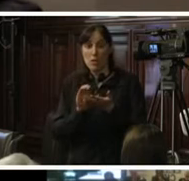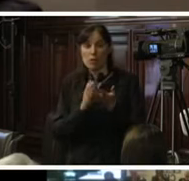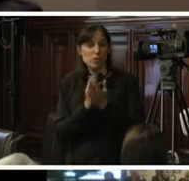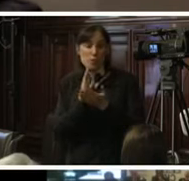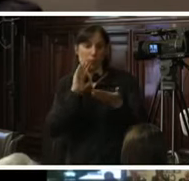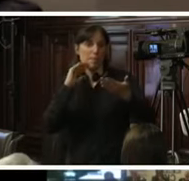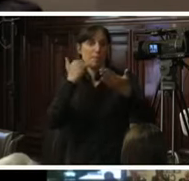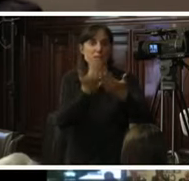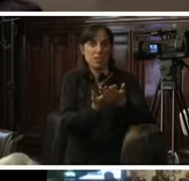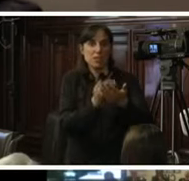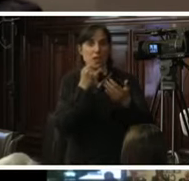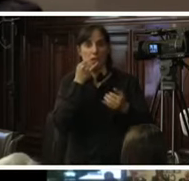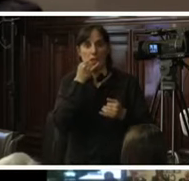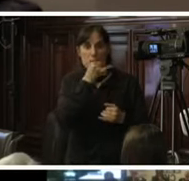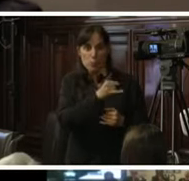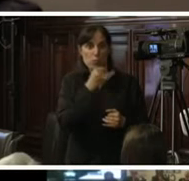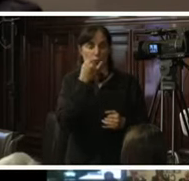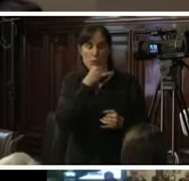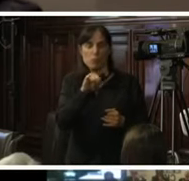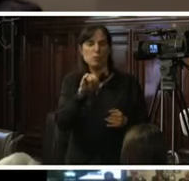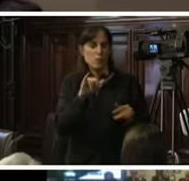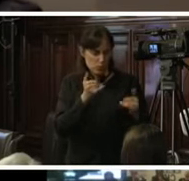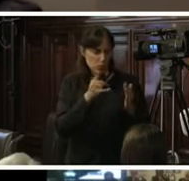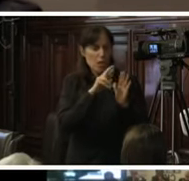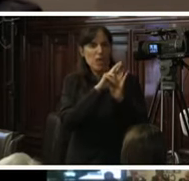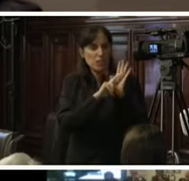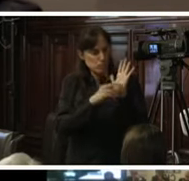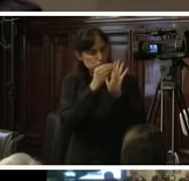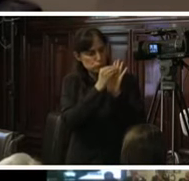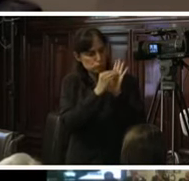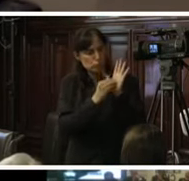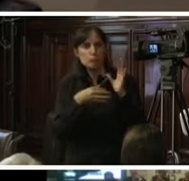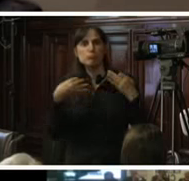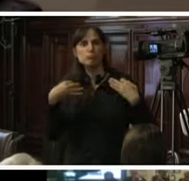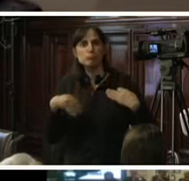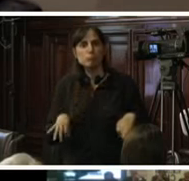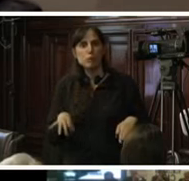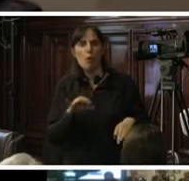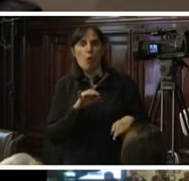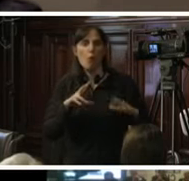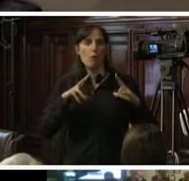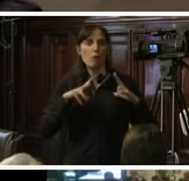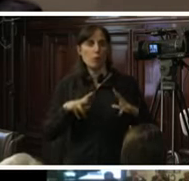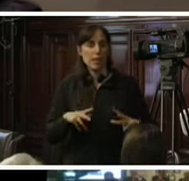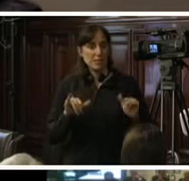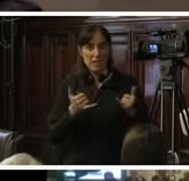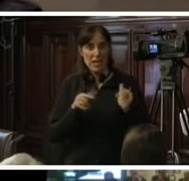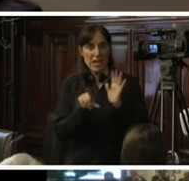denuncia y esta reúne los requisitos de forma o las formalidades que requiere la ley